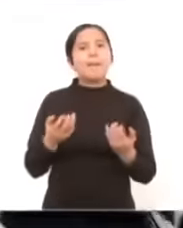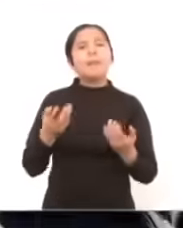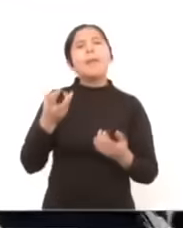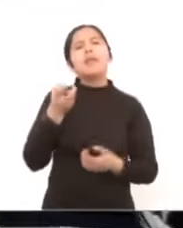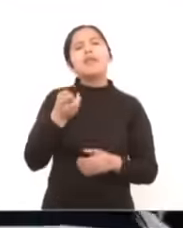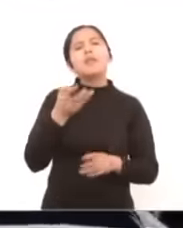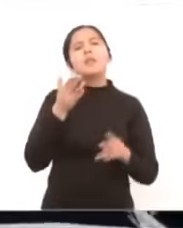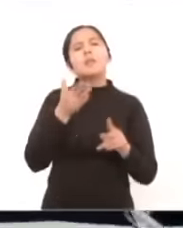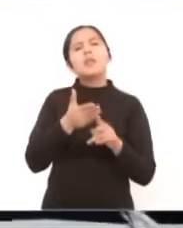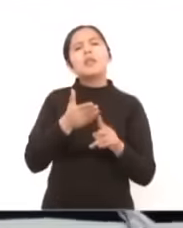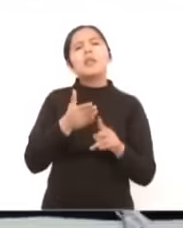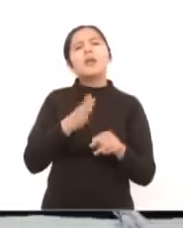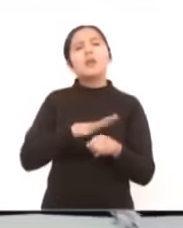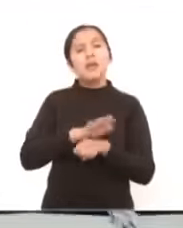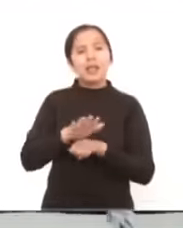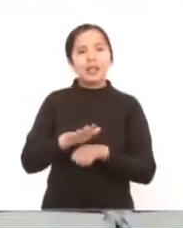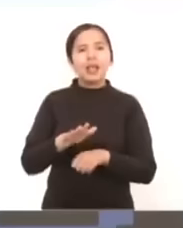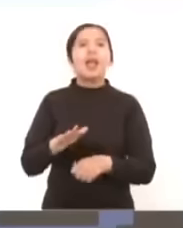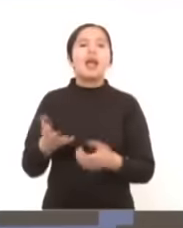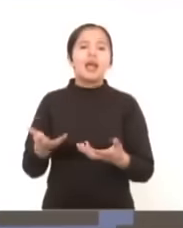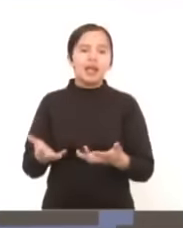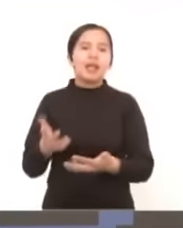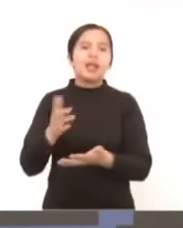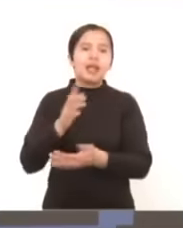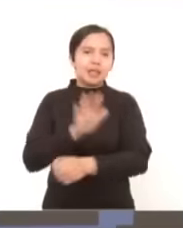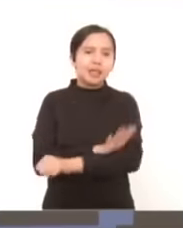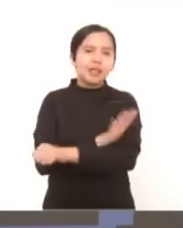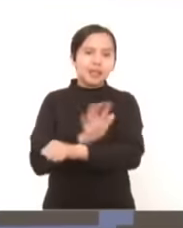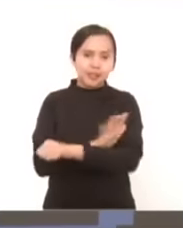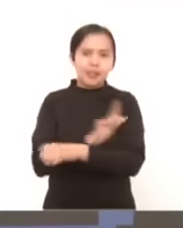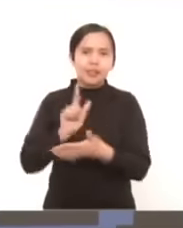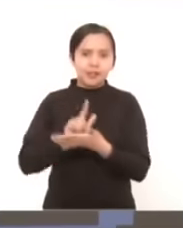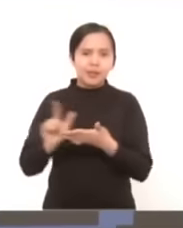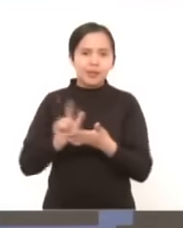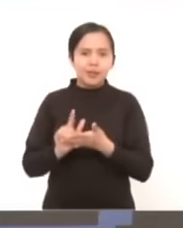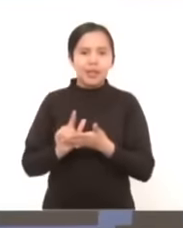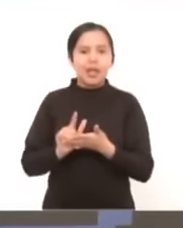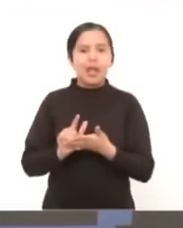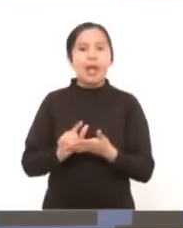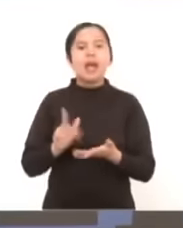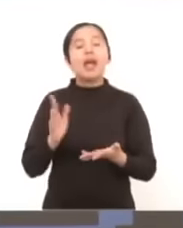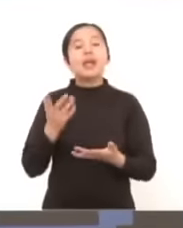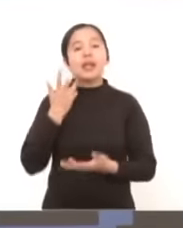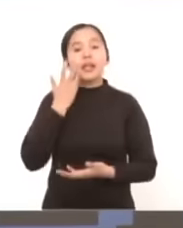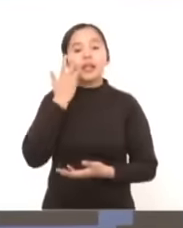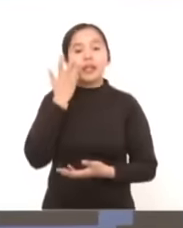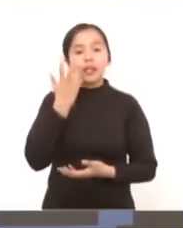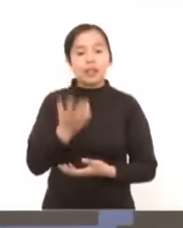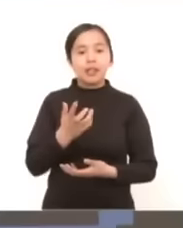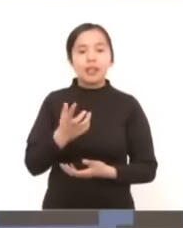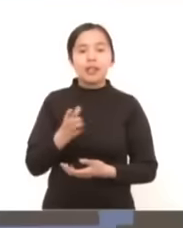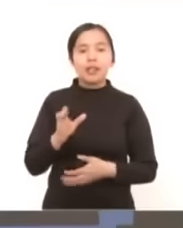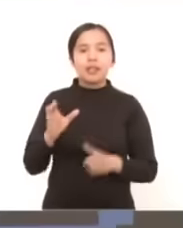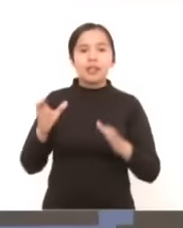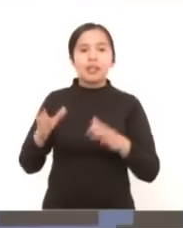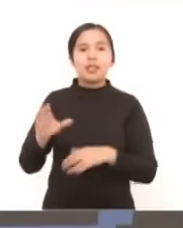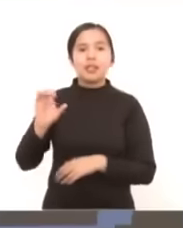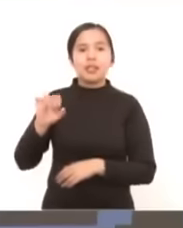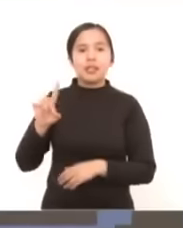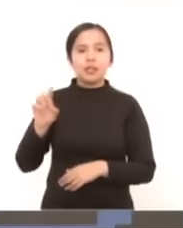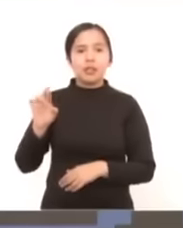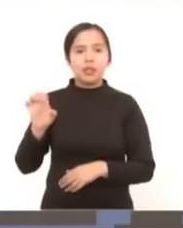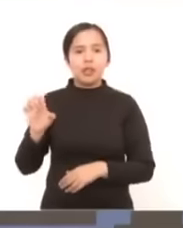en energías limpias porque se apoya en las hidroeléctricas